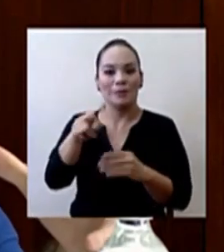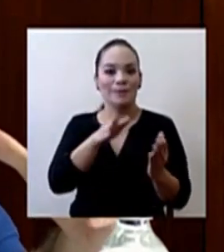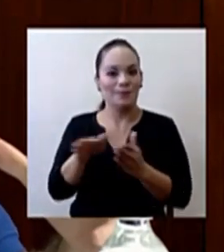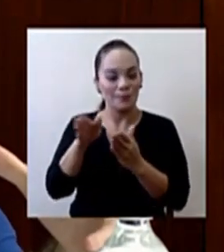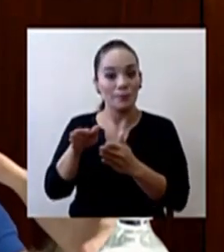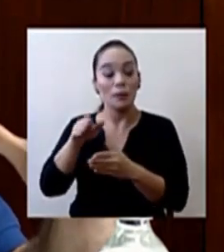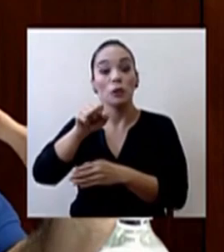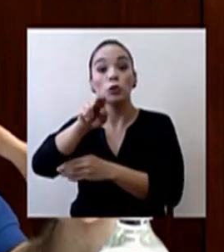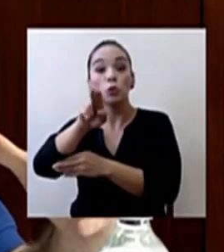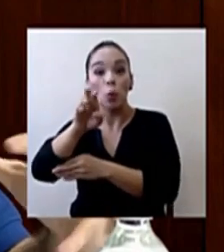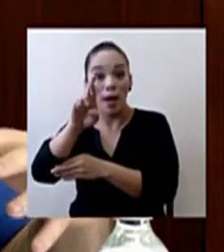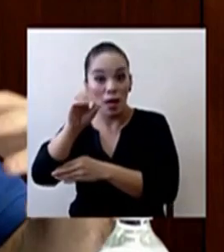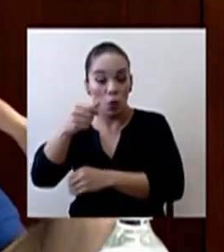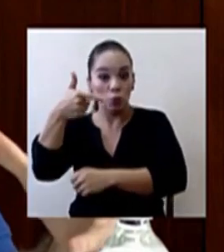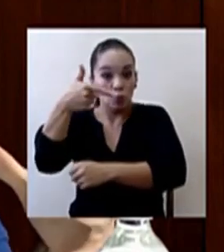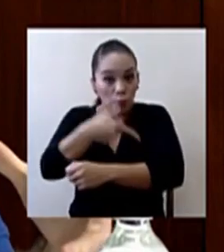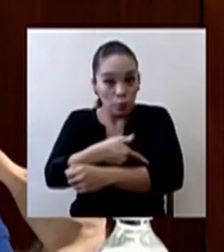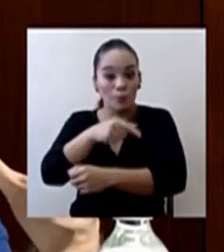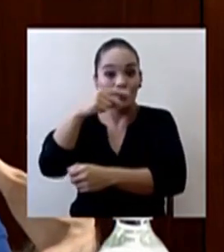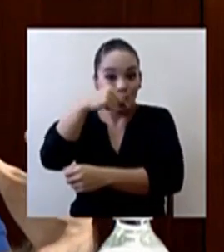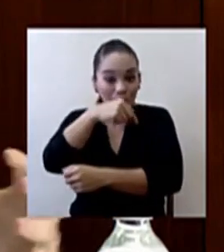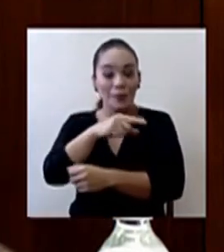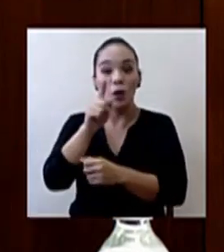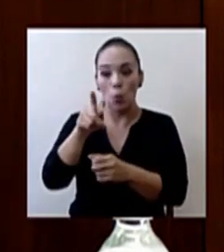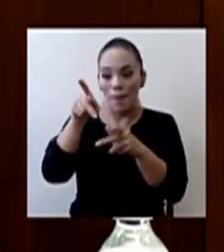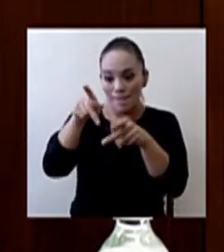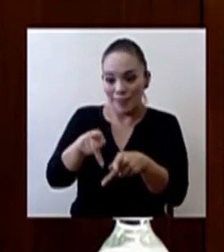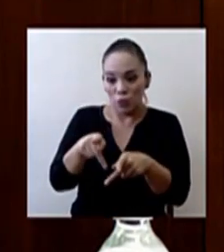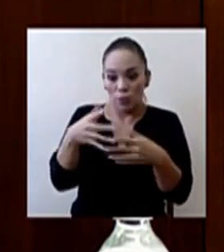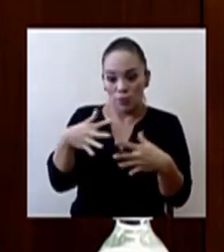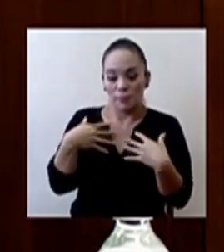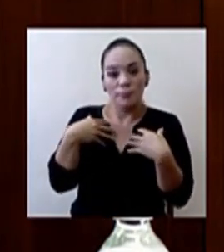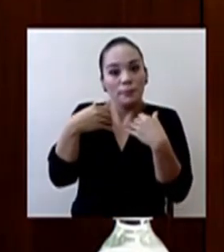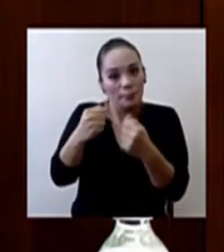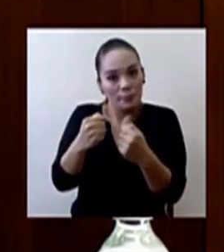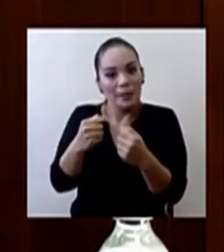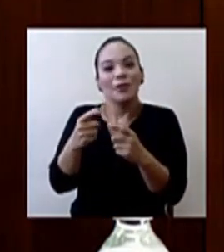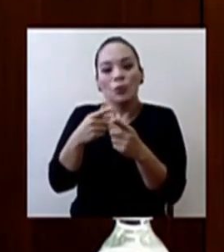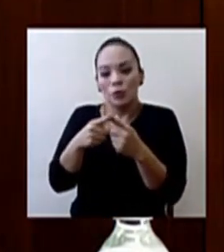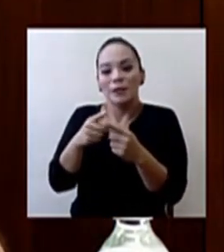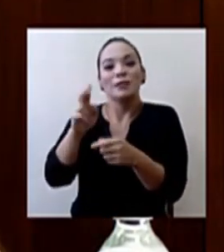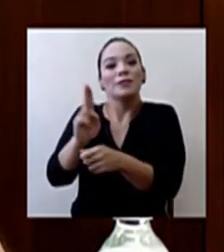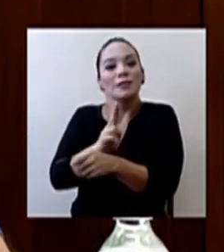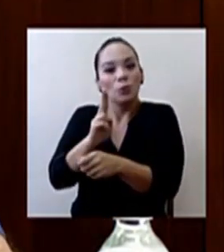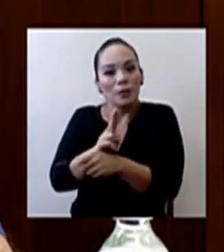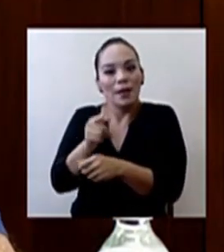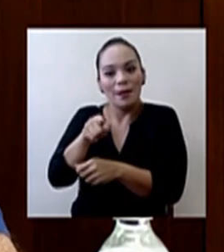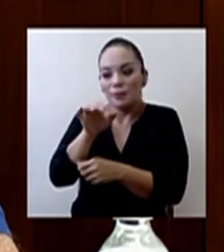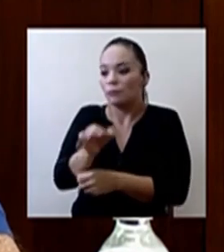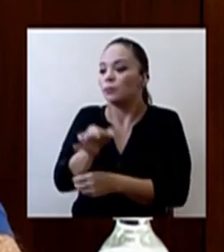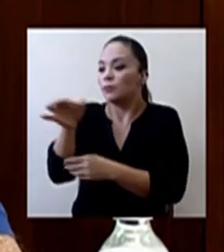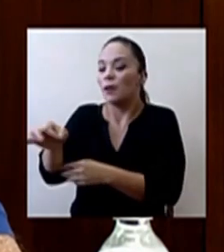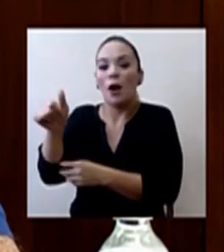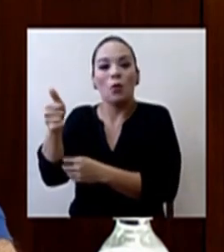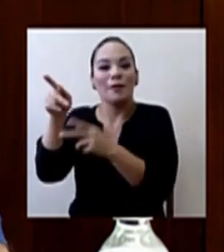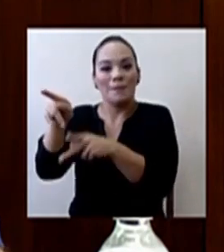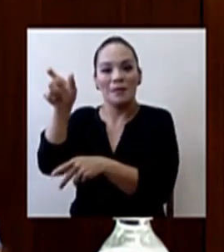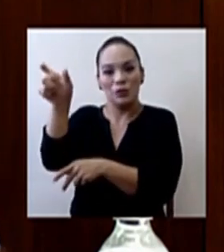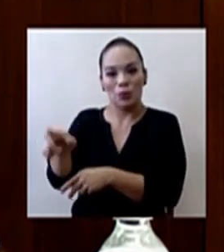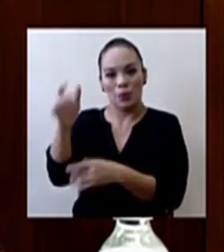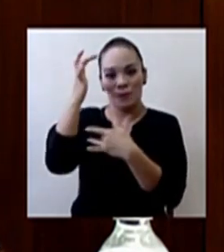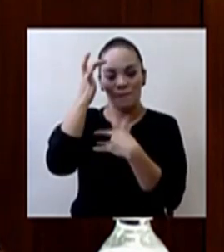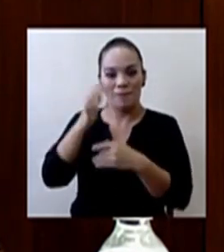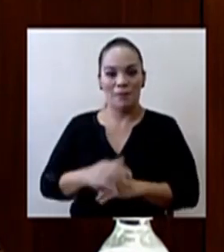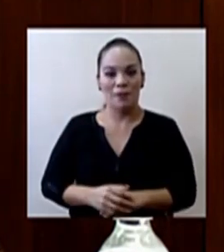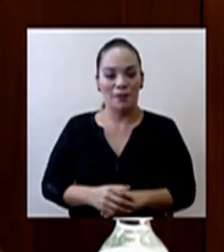sueros de un paciente ya curado se utilizan para tratar un nuevo paciente. Y estas